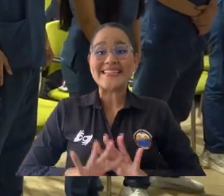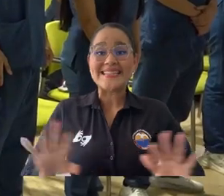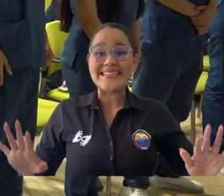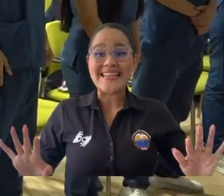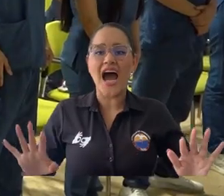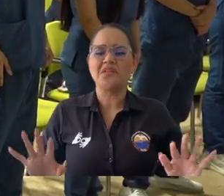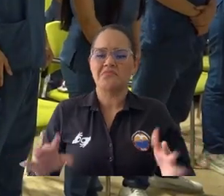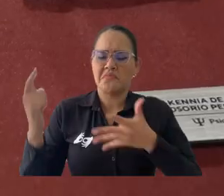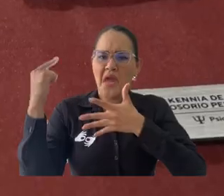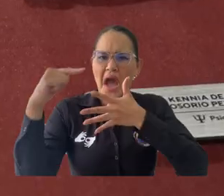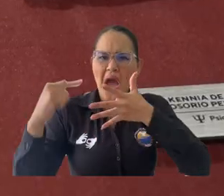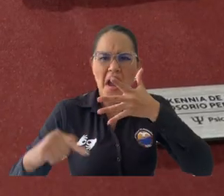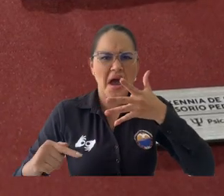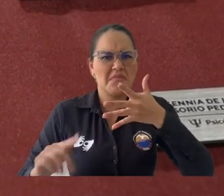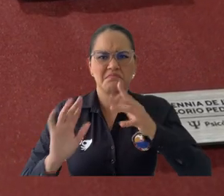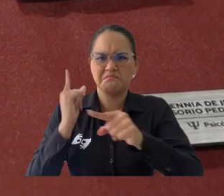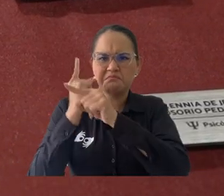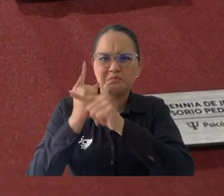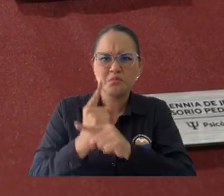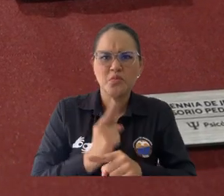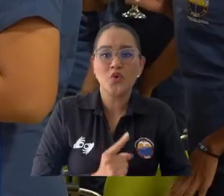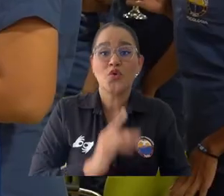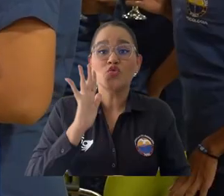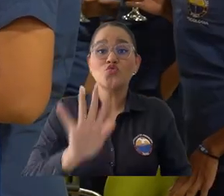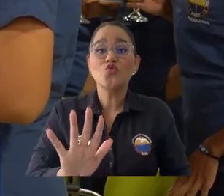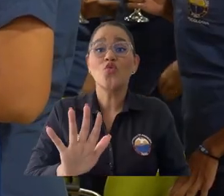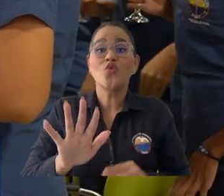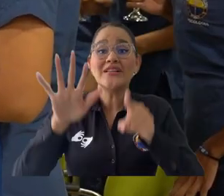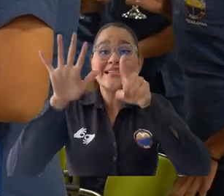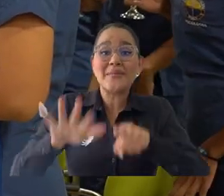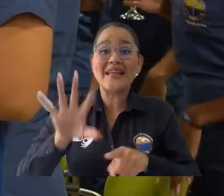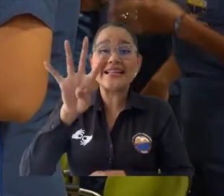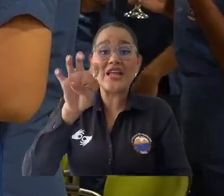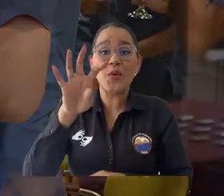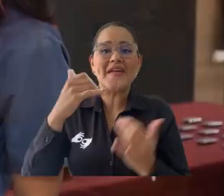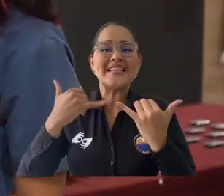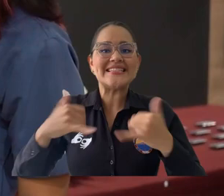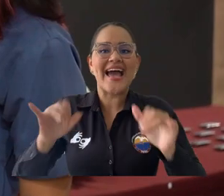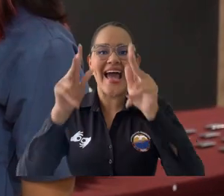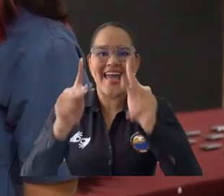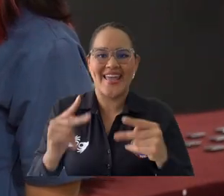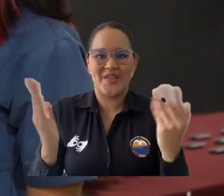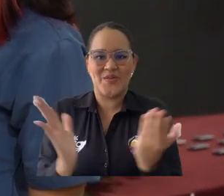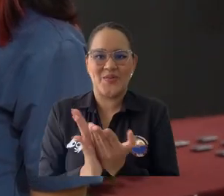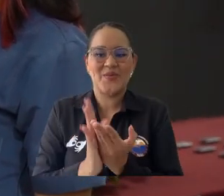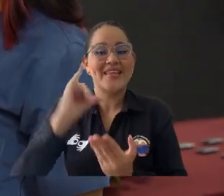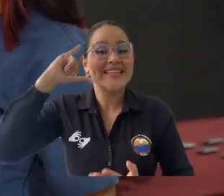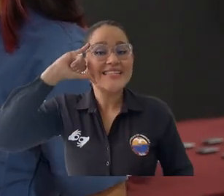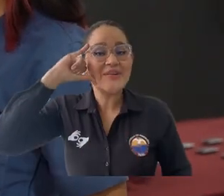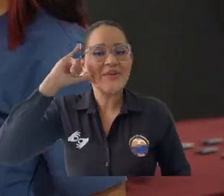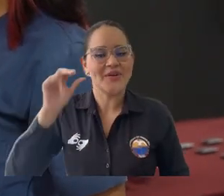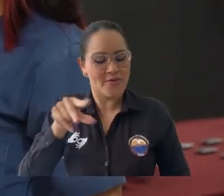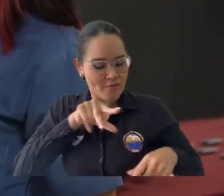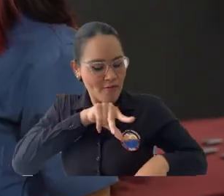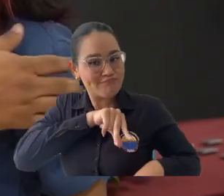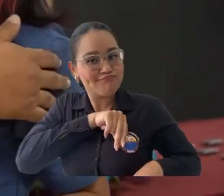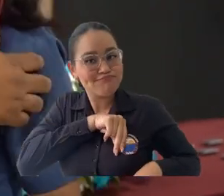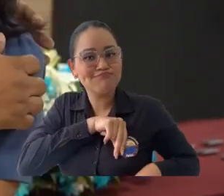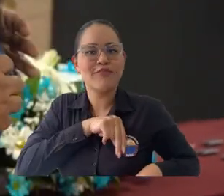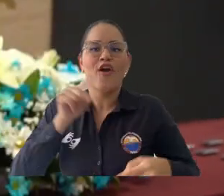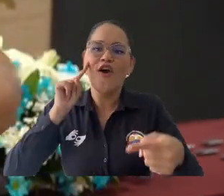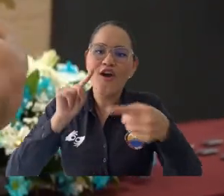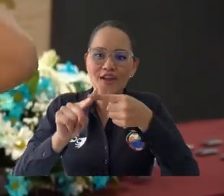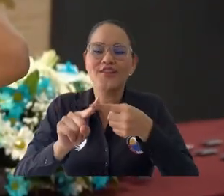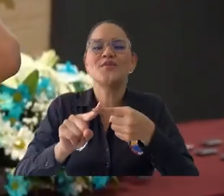Tras cumplir con los requisitos académicos durante nueve semestres, 39 estudiantes del programa de psicología recibieron las insignias que